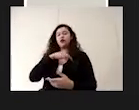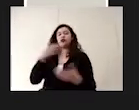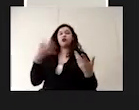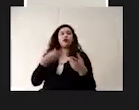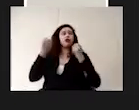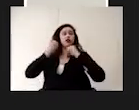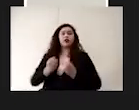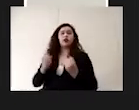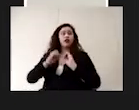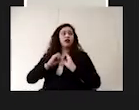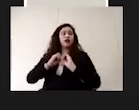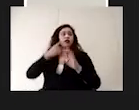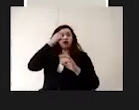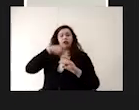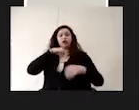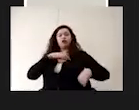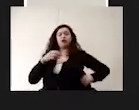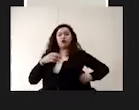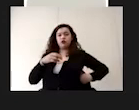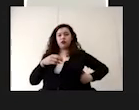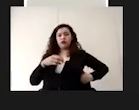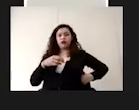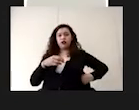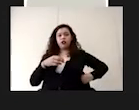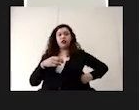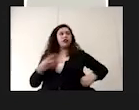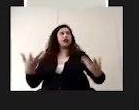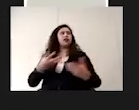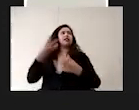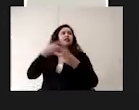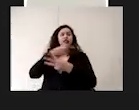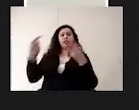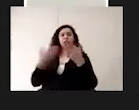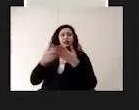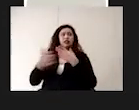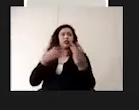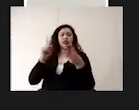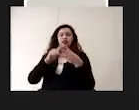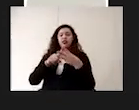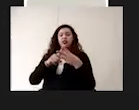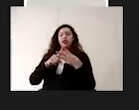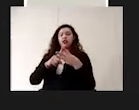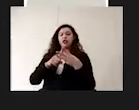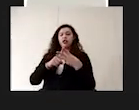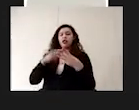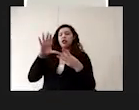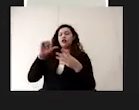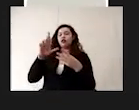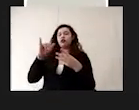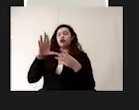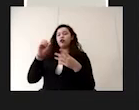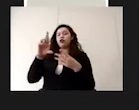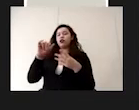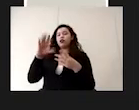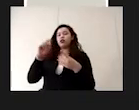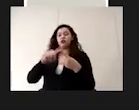certeza, vamos a realizar tres acciones. La primera es el monitoreo de cloro residual. La